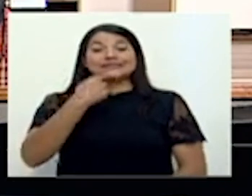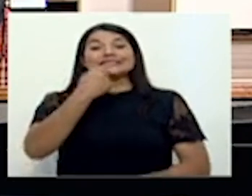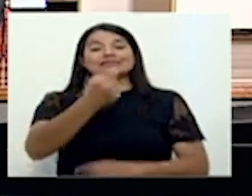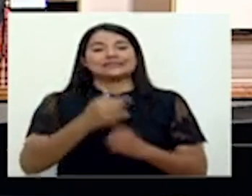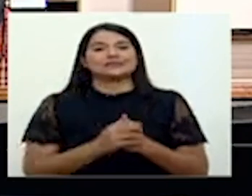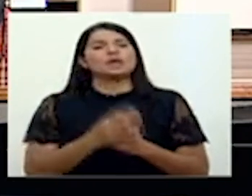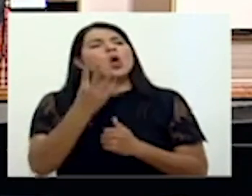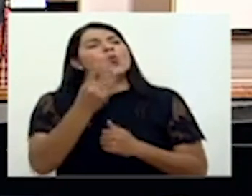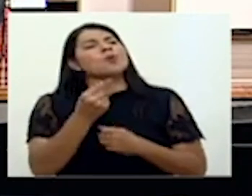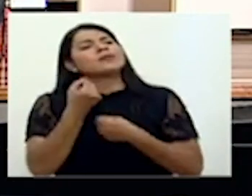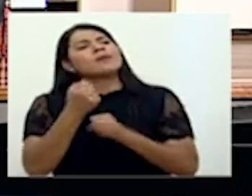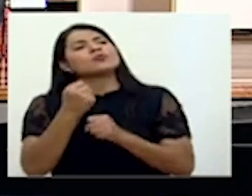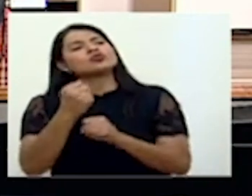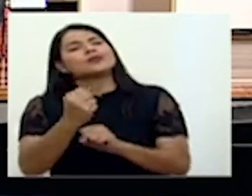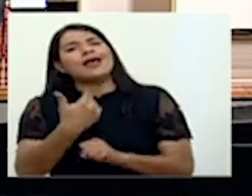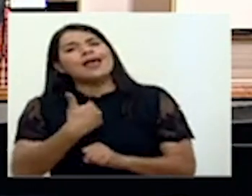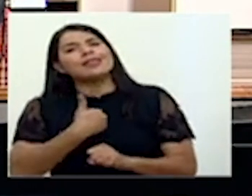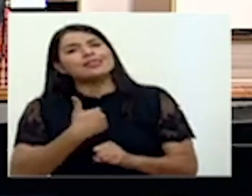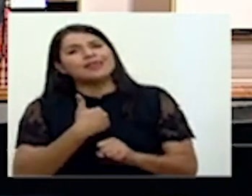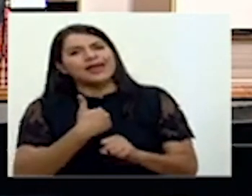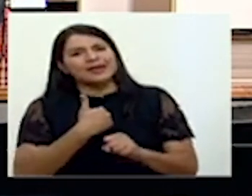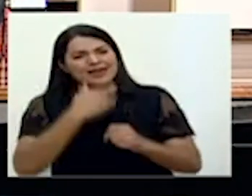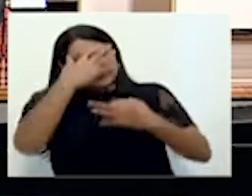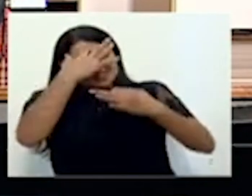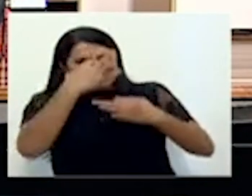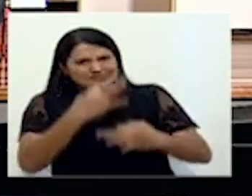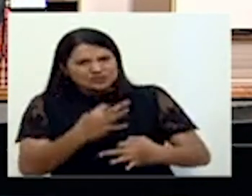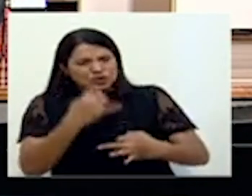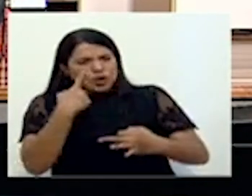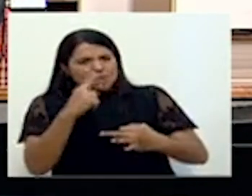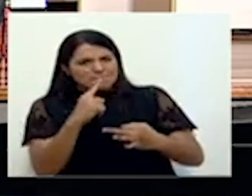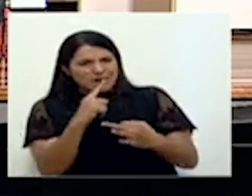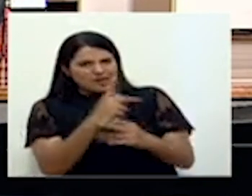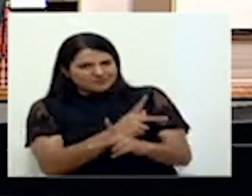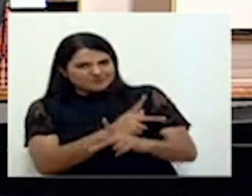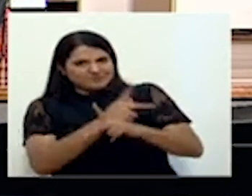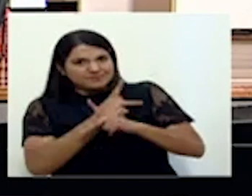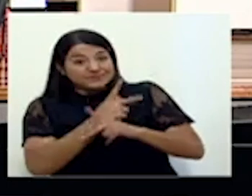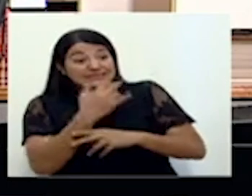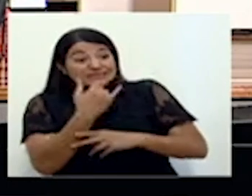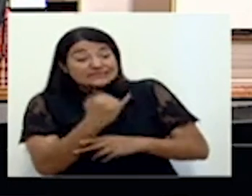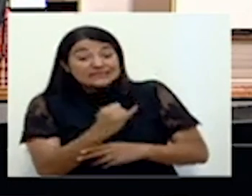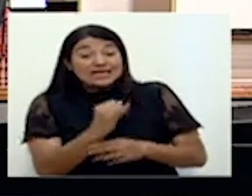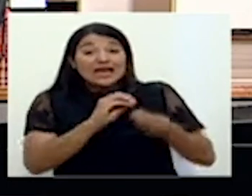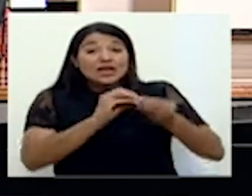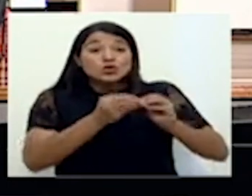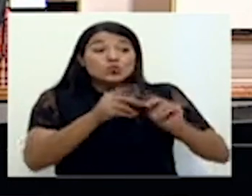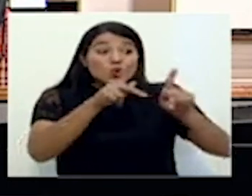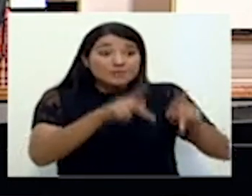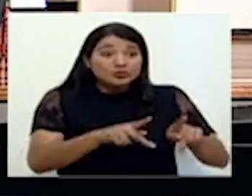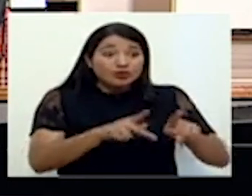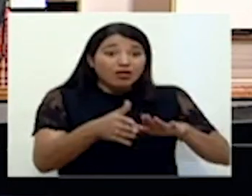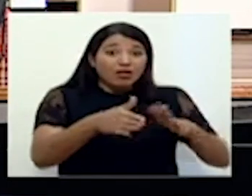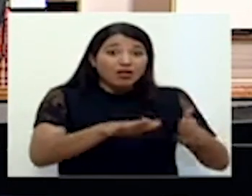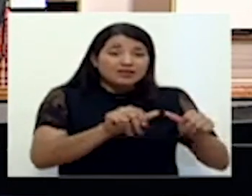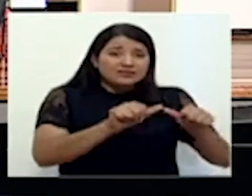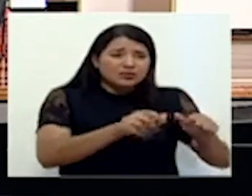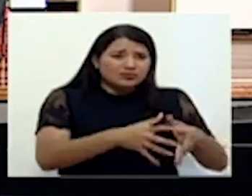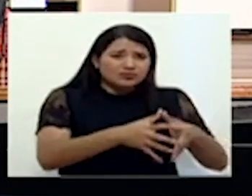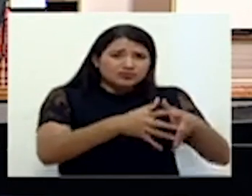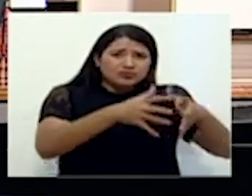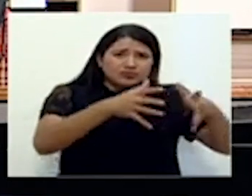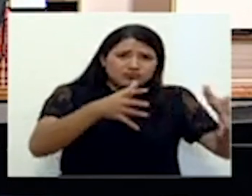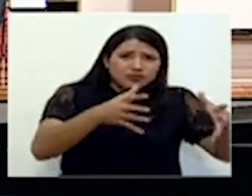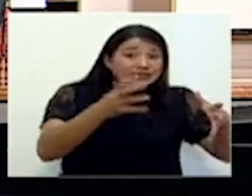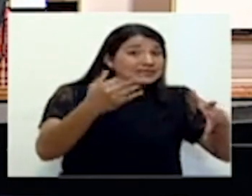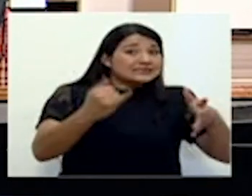municipalidades tienen medidas de mitigación establecidas si la cantidad de fallecidos sigue en aumento y los cementerios no